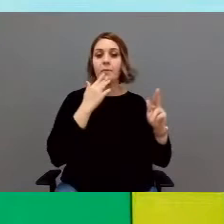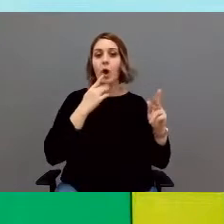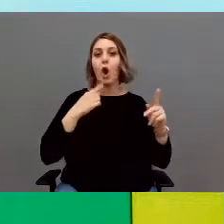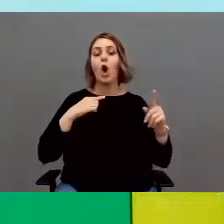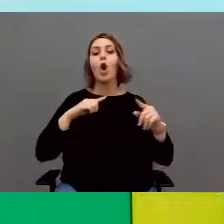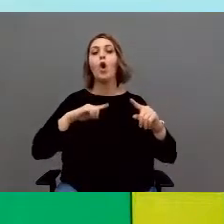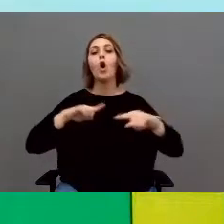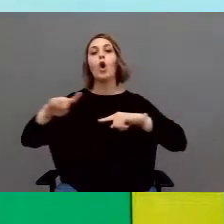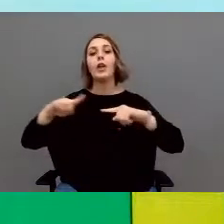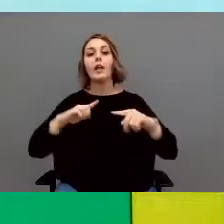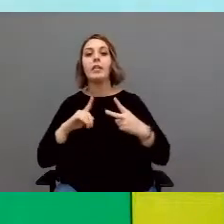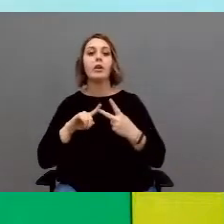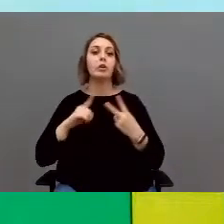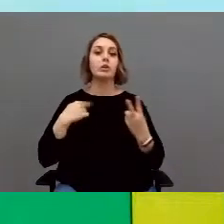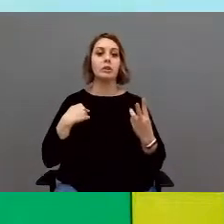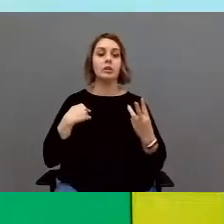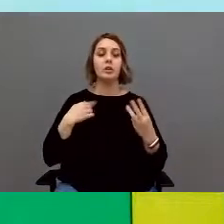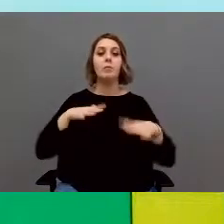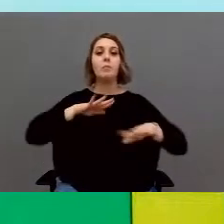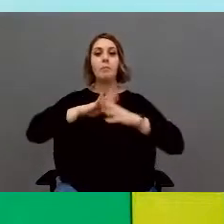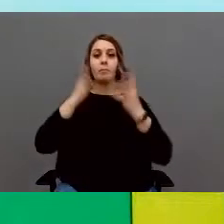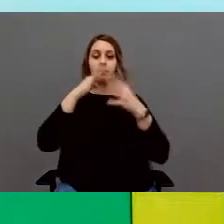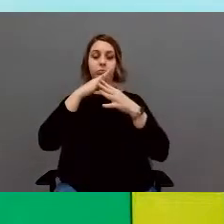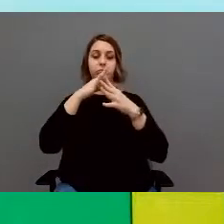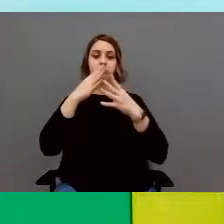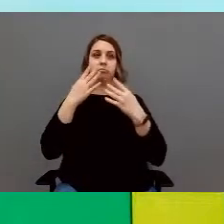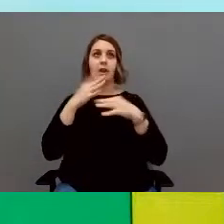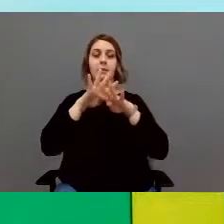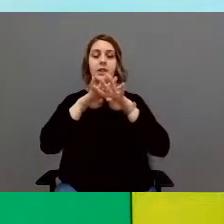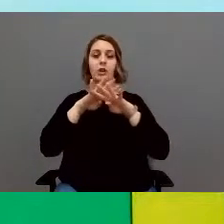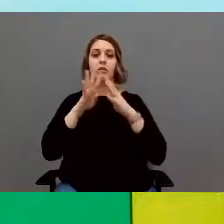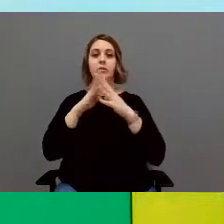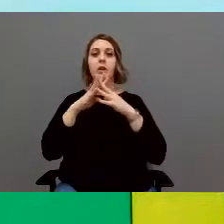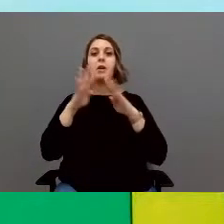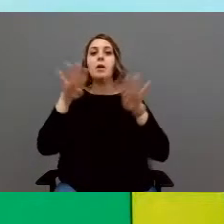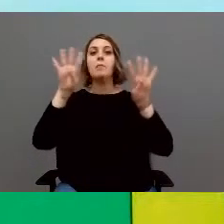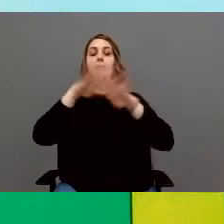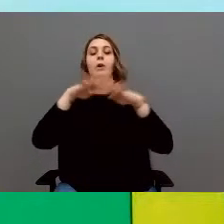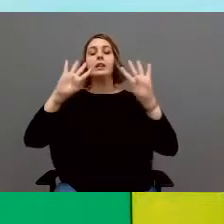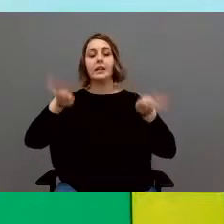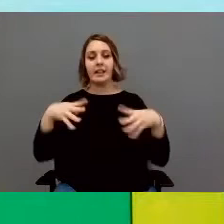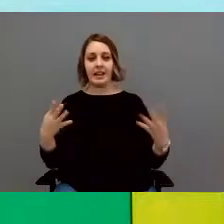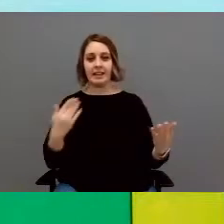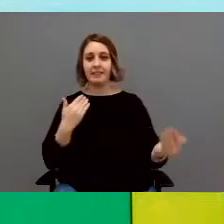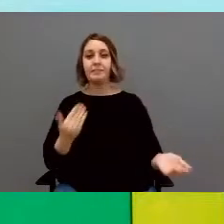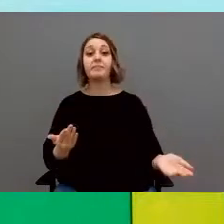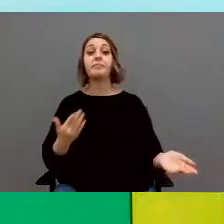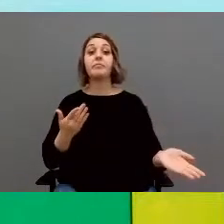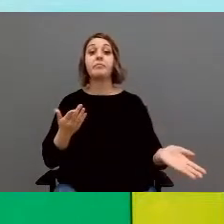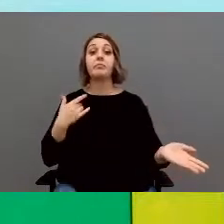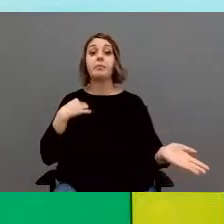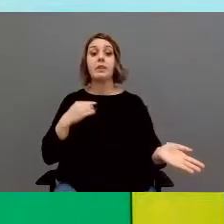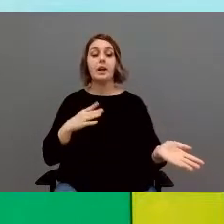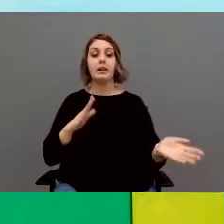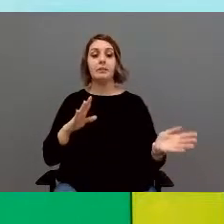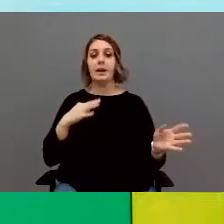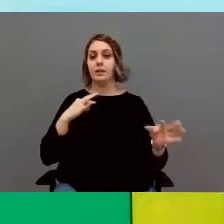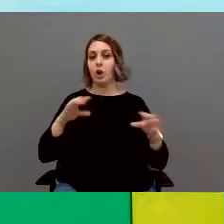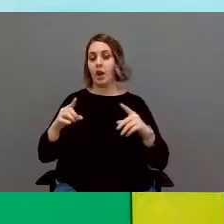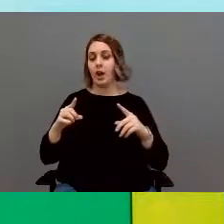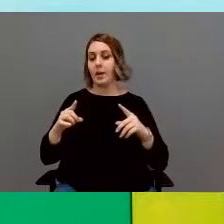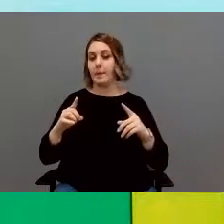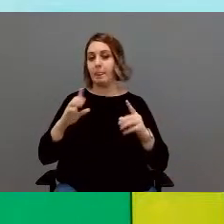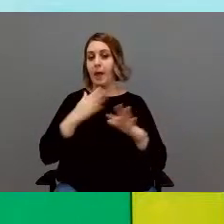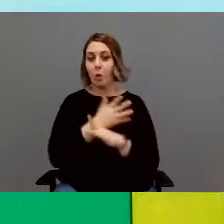coordinación, el juego en equipo, la relajación y la motricidad. Y ya, para finalizar, entramos en el último bloque de nuestra